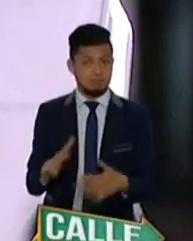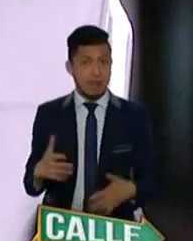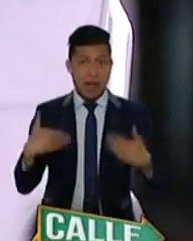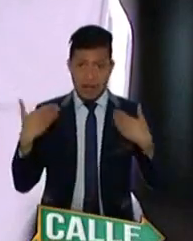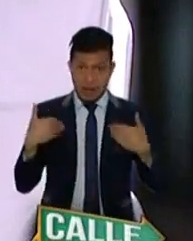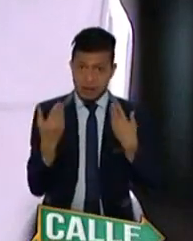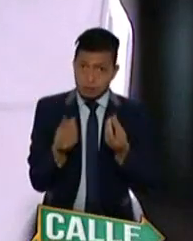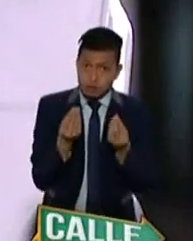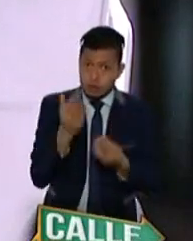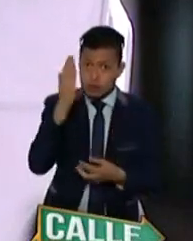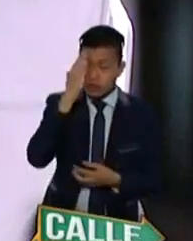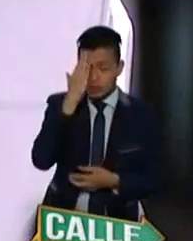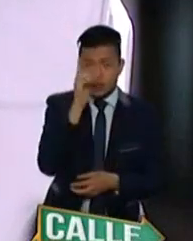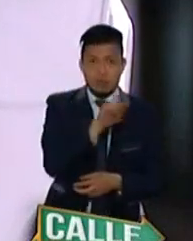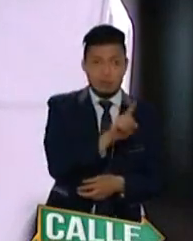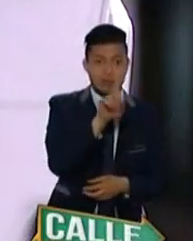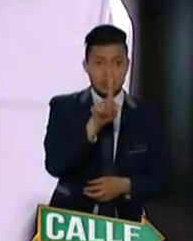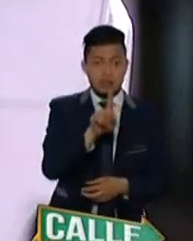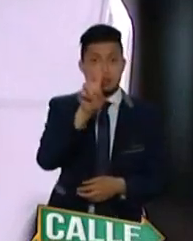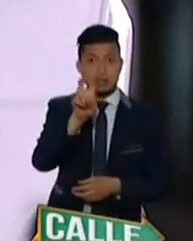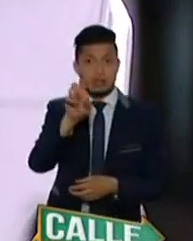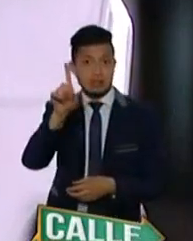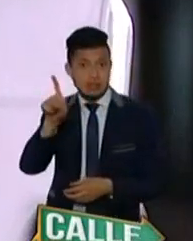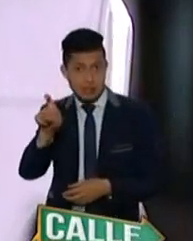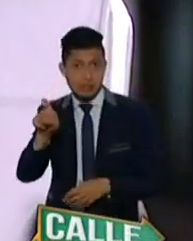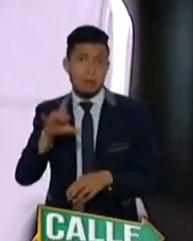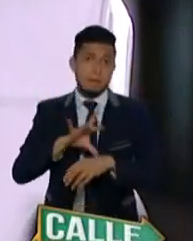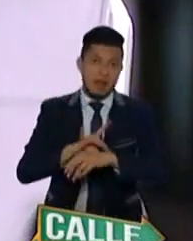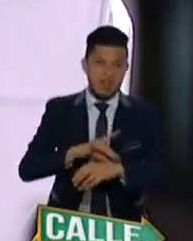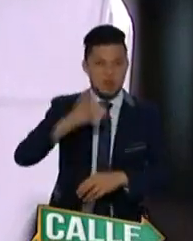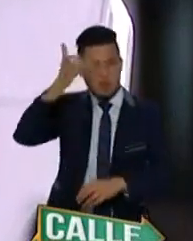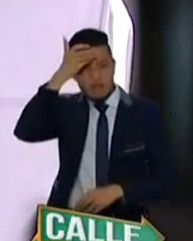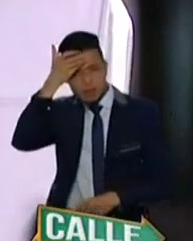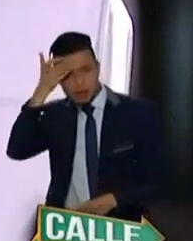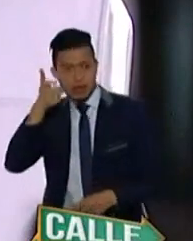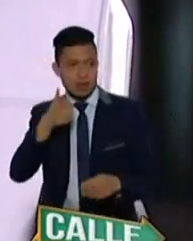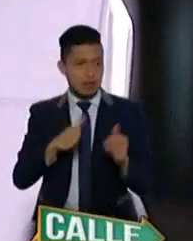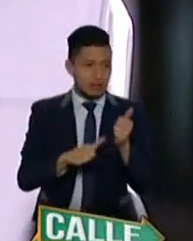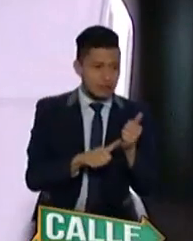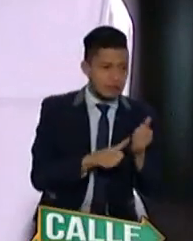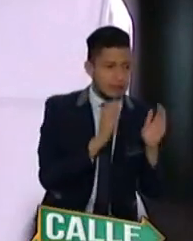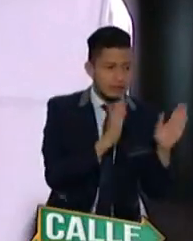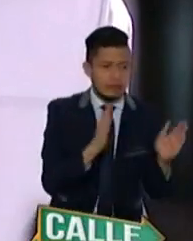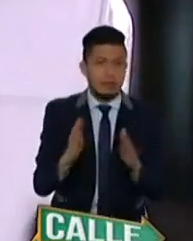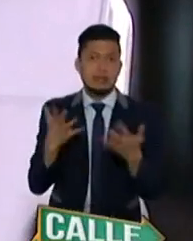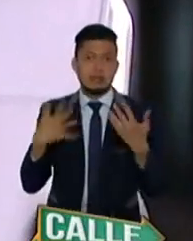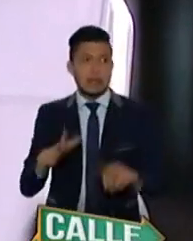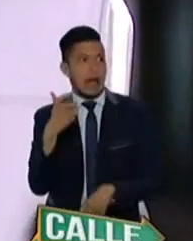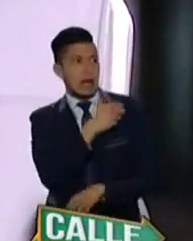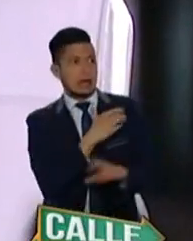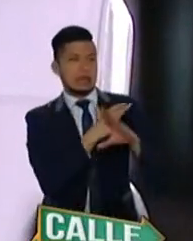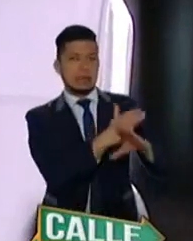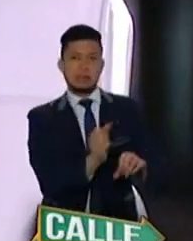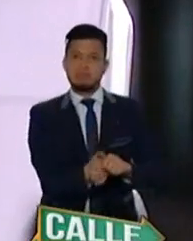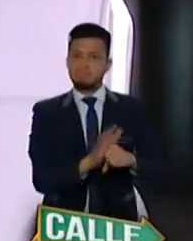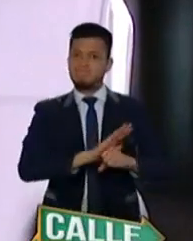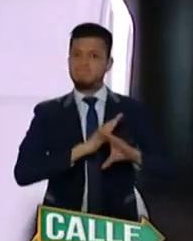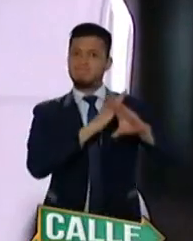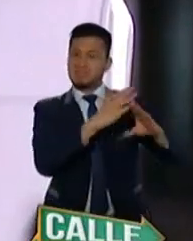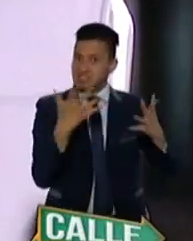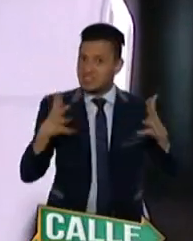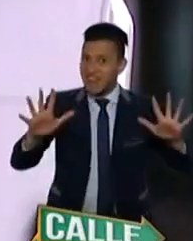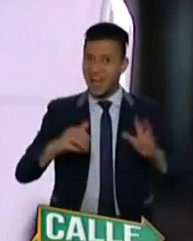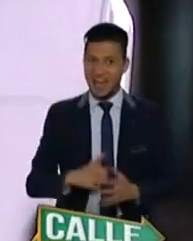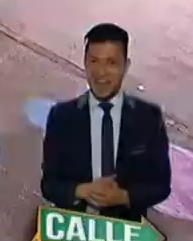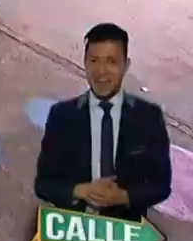ciento setenta y seis médicos, enfermeras, personal asistencial del Mederi, ya están vacunados, ya están protegidos del COVID, tienen su primera